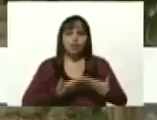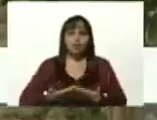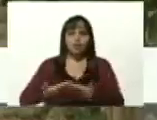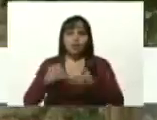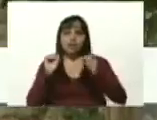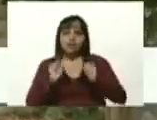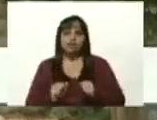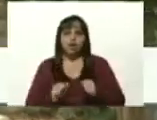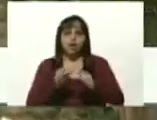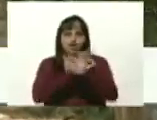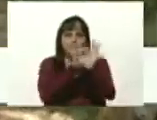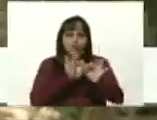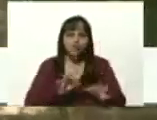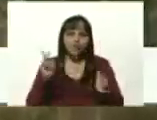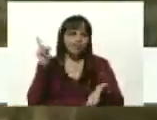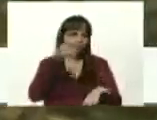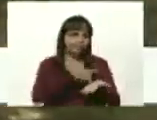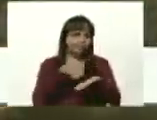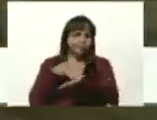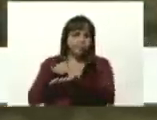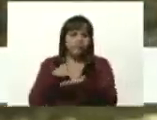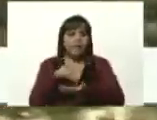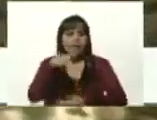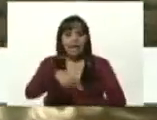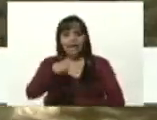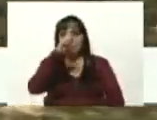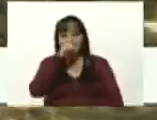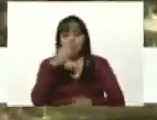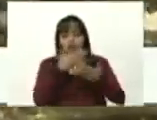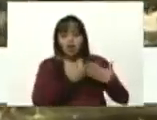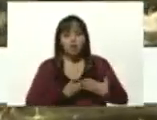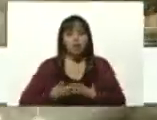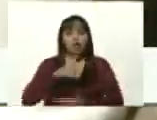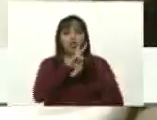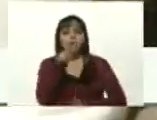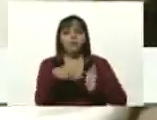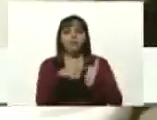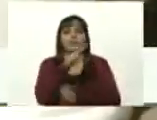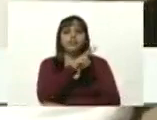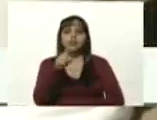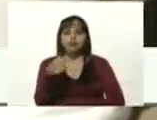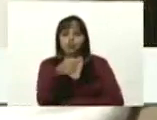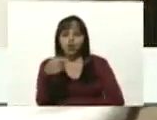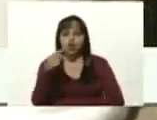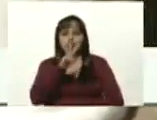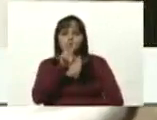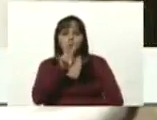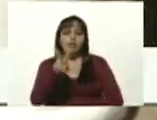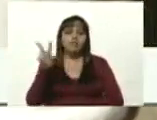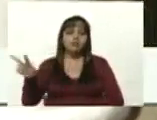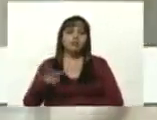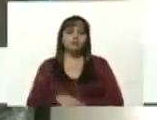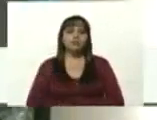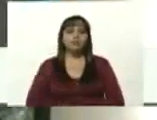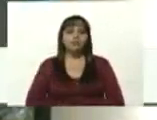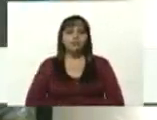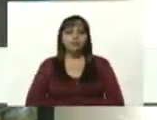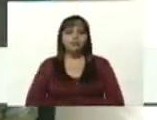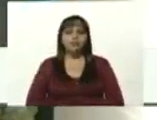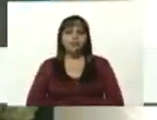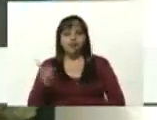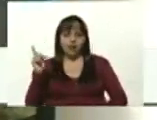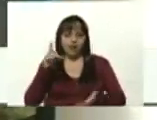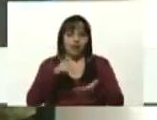nos indicó de forma presencial para este año escolar 2021-2022 acá tenemos un